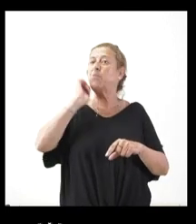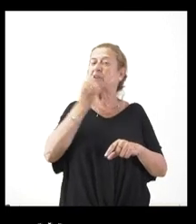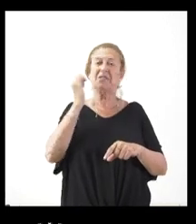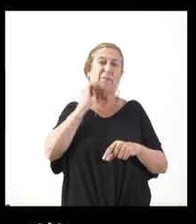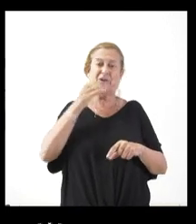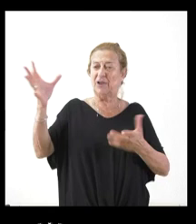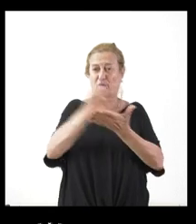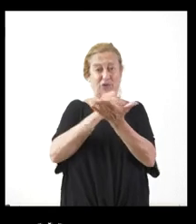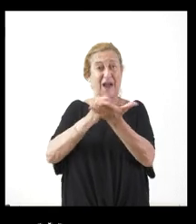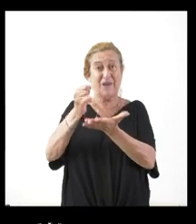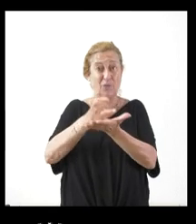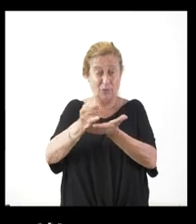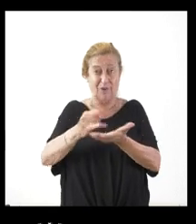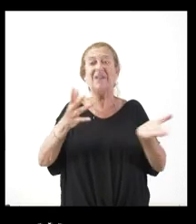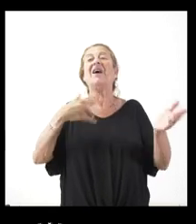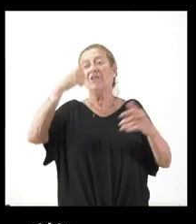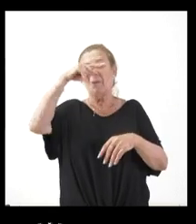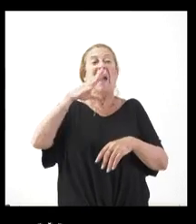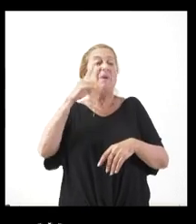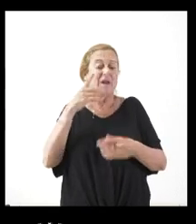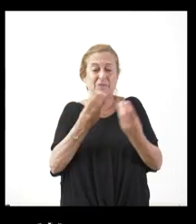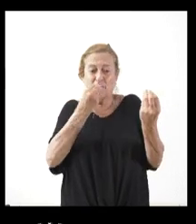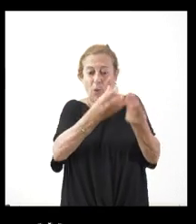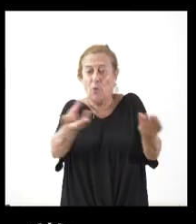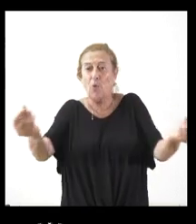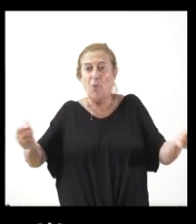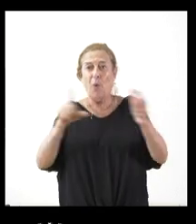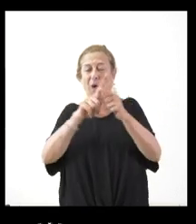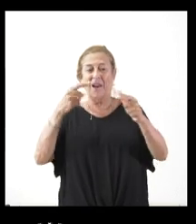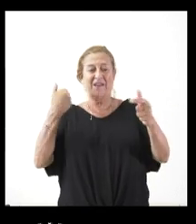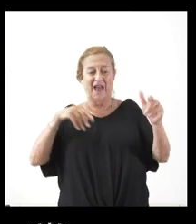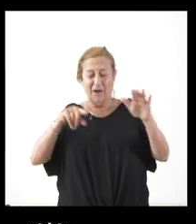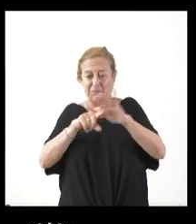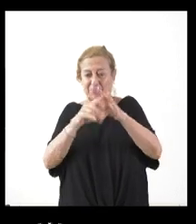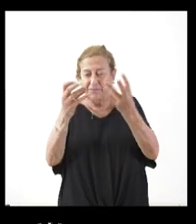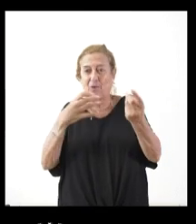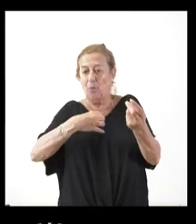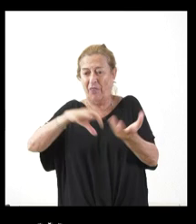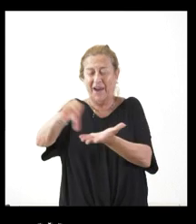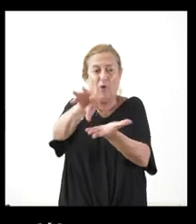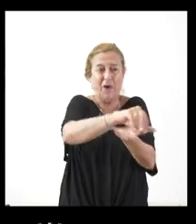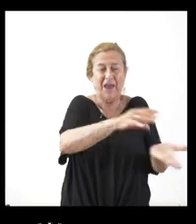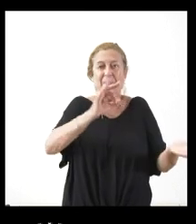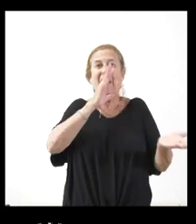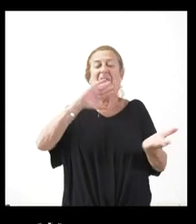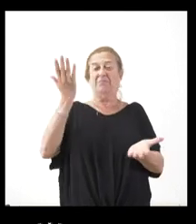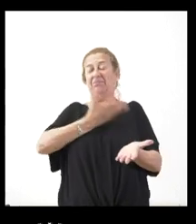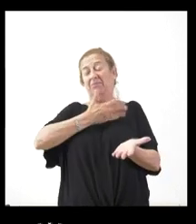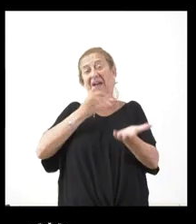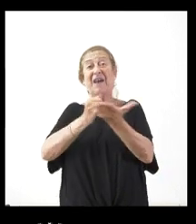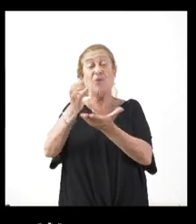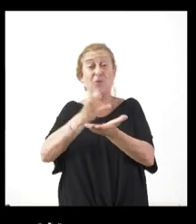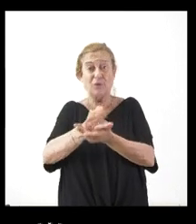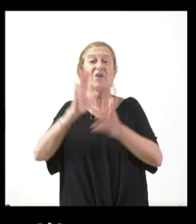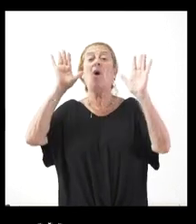si se va a tener en cuenta el estado de la cosecha o cómo de avanzada va también por lo que pueda repercutir a los agricultores. Y, por último, en este